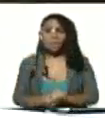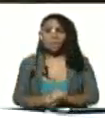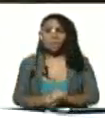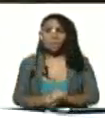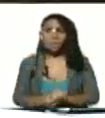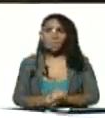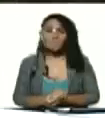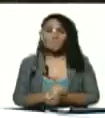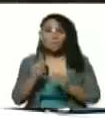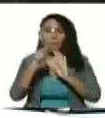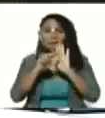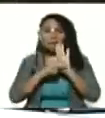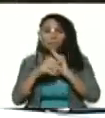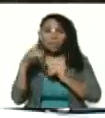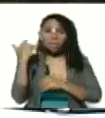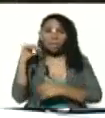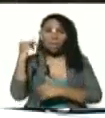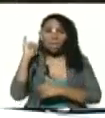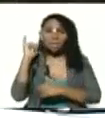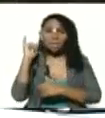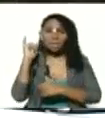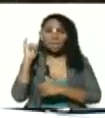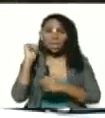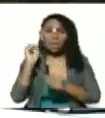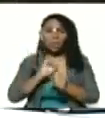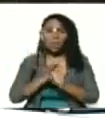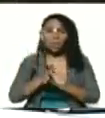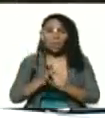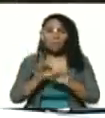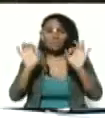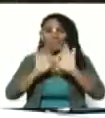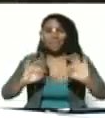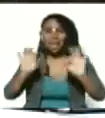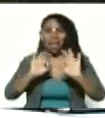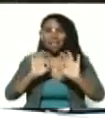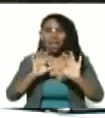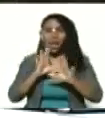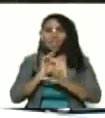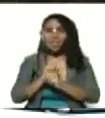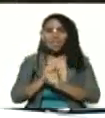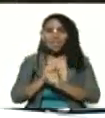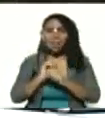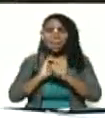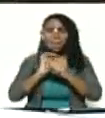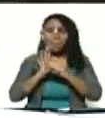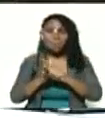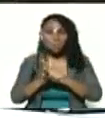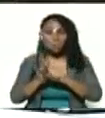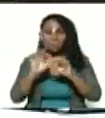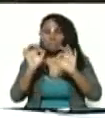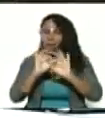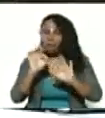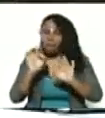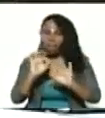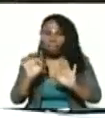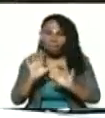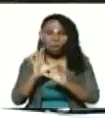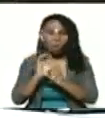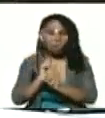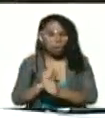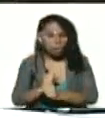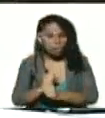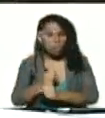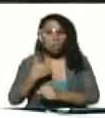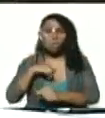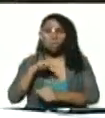al nivel que tenemos el coronavirus que nadie se confíe con el coronavirus hemos dicho